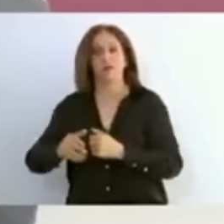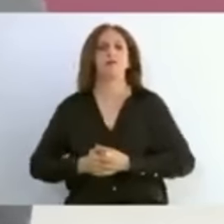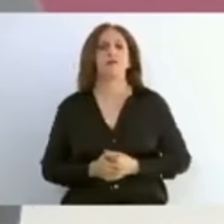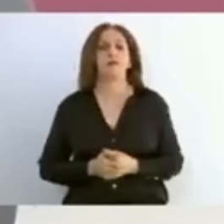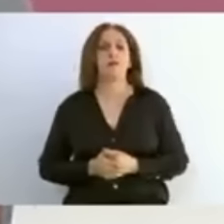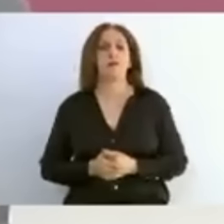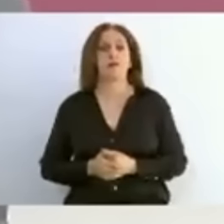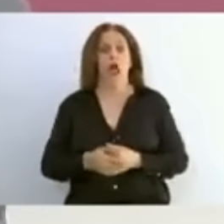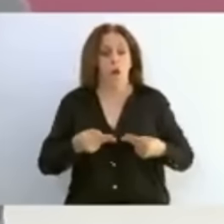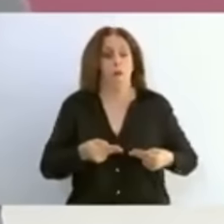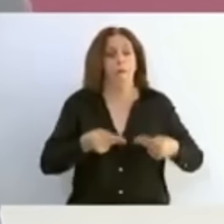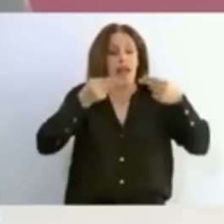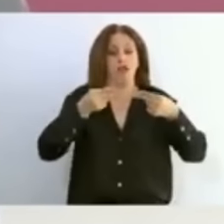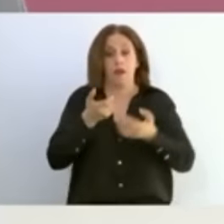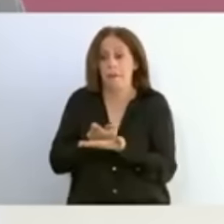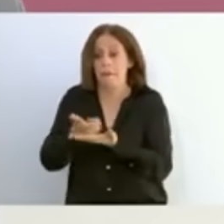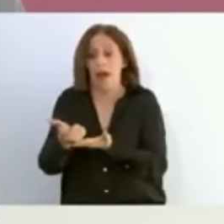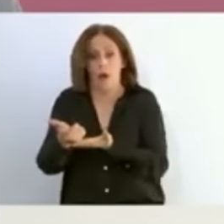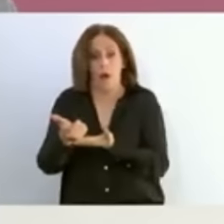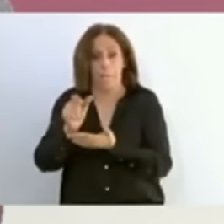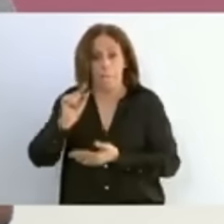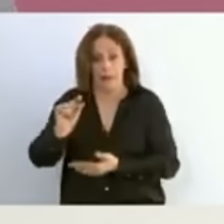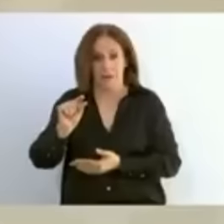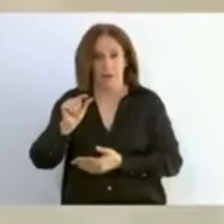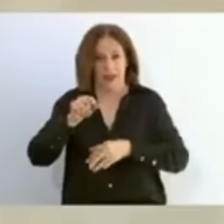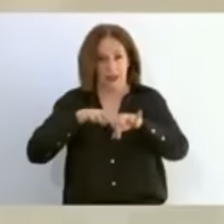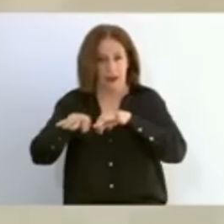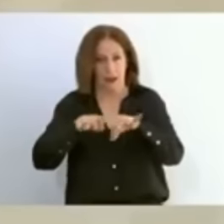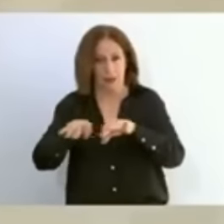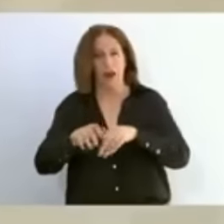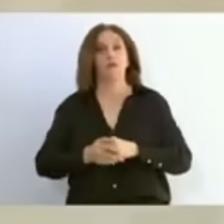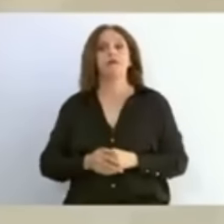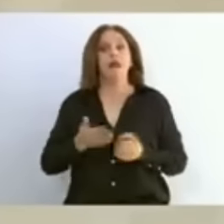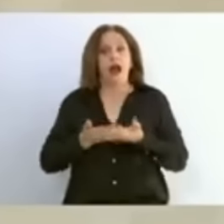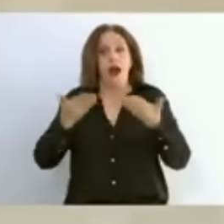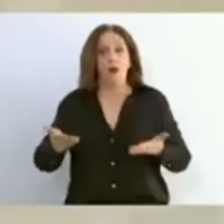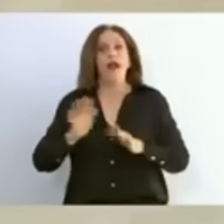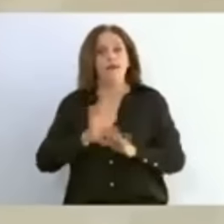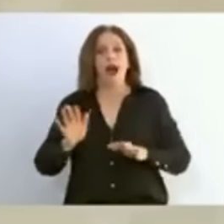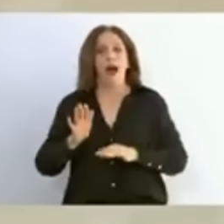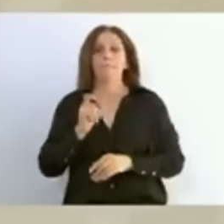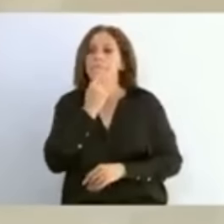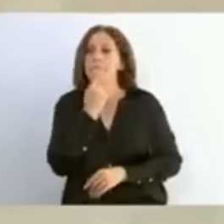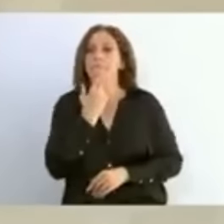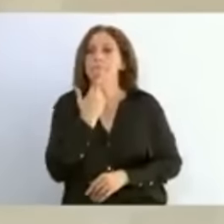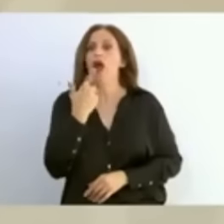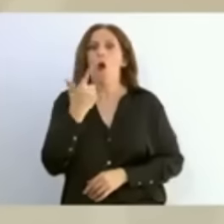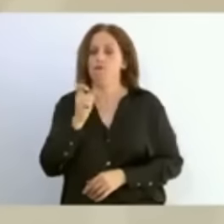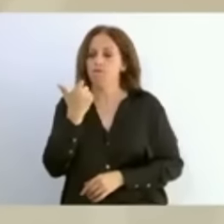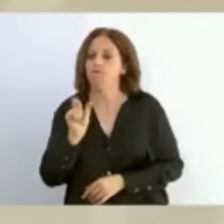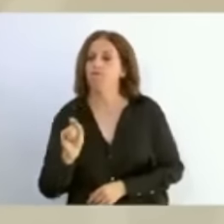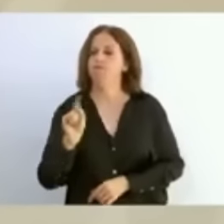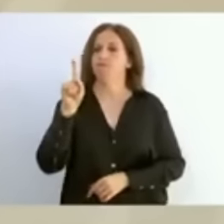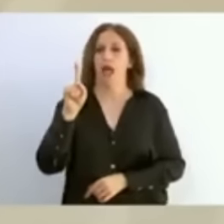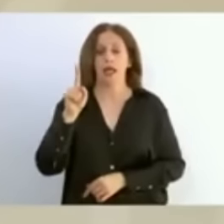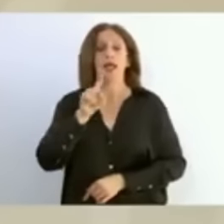el aumento del salario mínimo en términos reales, es decir, que sí alcanza para comprar más, ha sido de 115